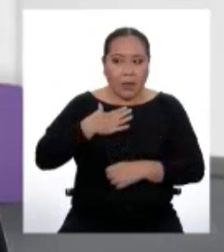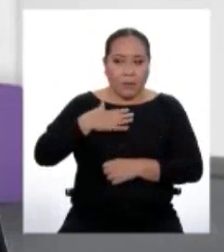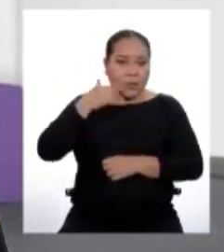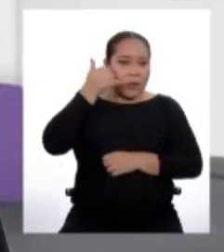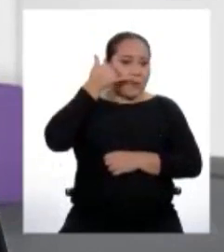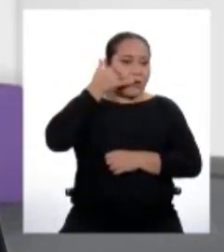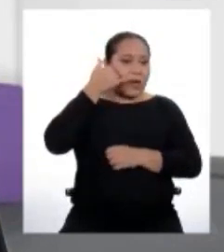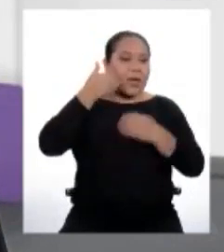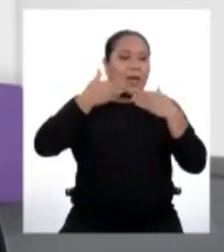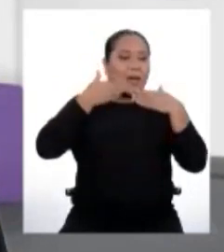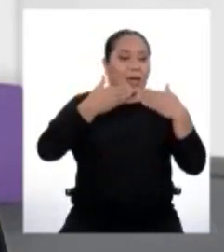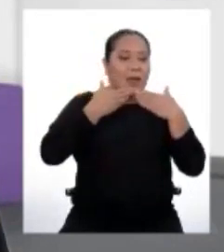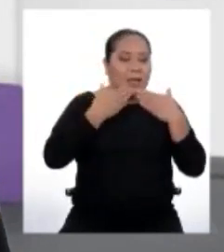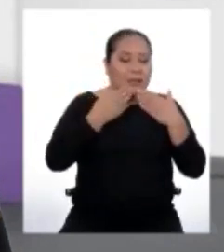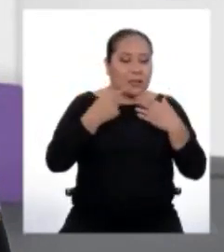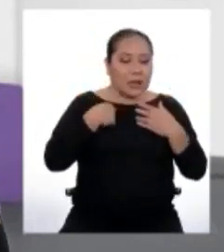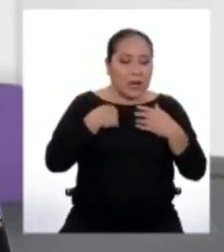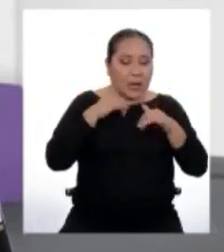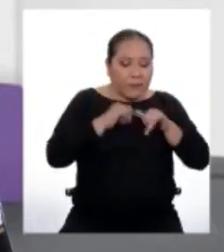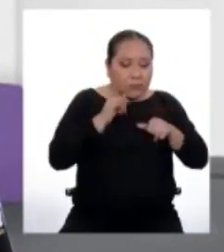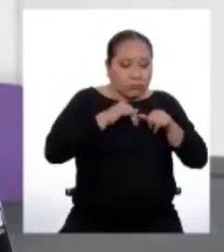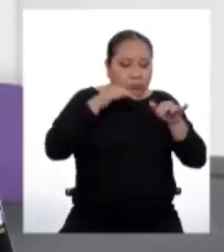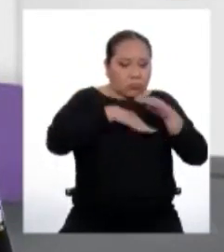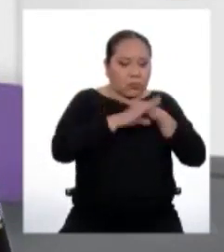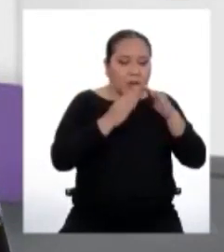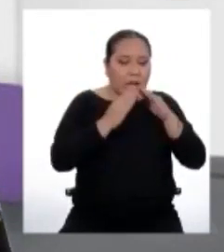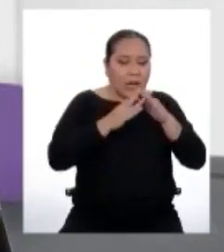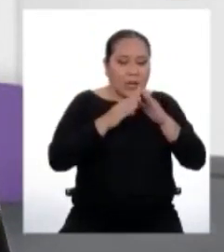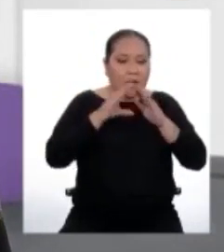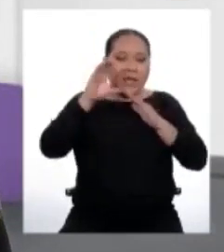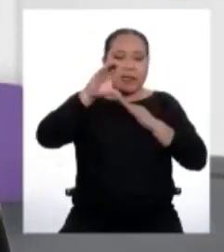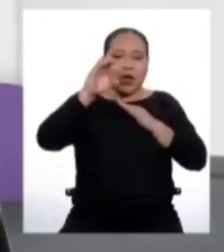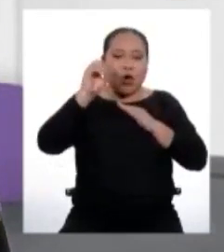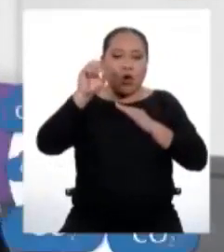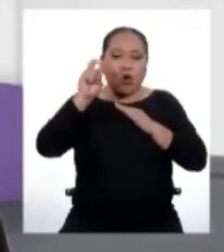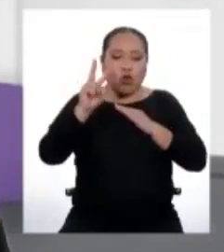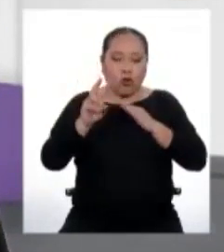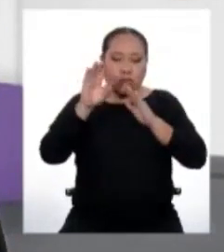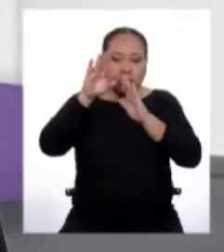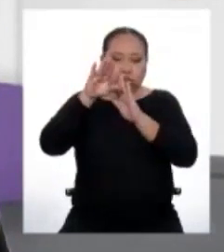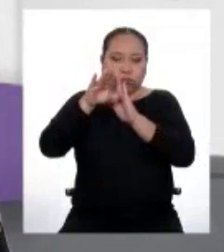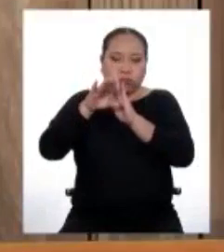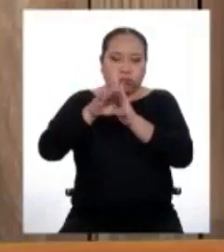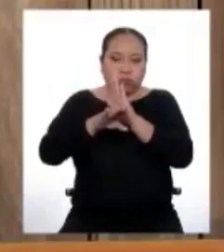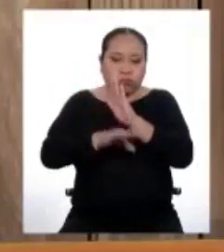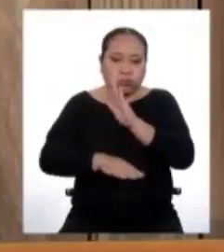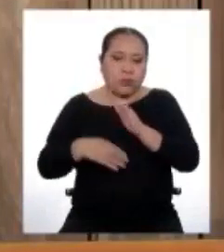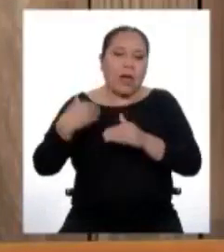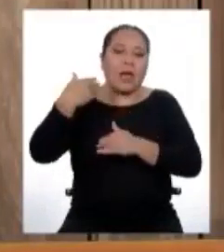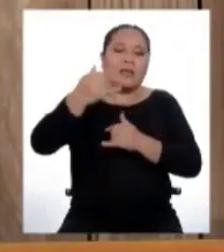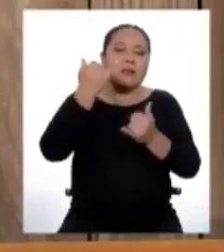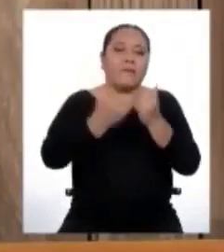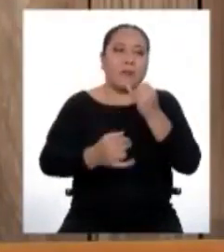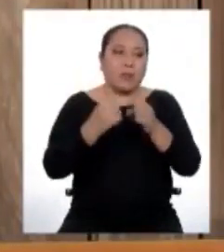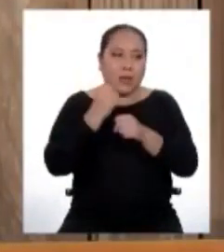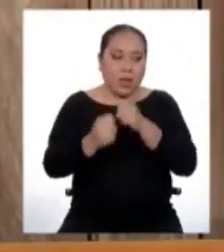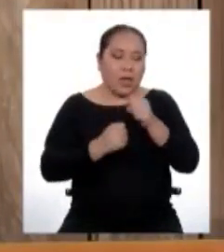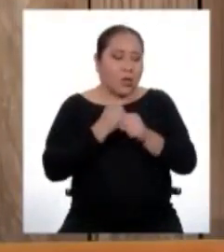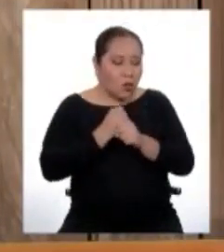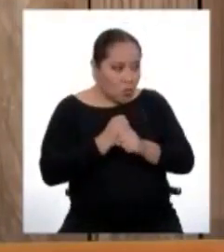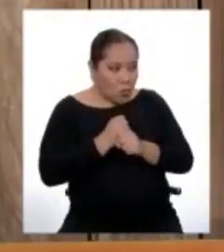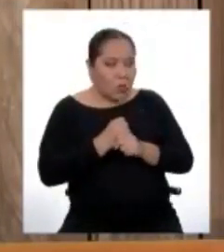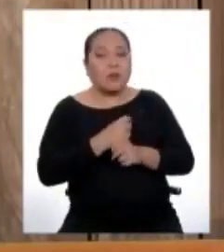era que gracias al aislamiento social, las emisiones de CO2 podrían bajar en 2.000 millones de toneladas a fin de año. Exacto.